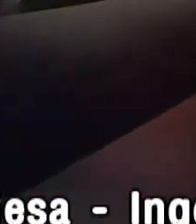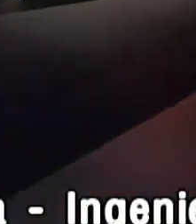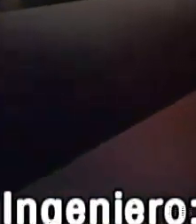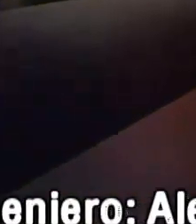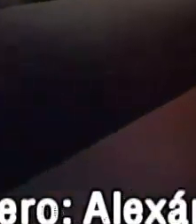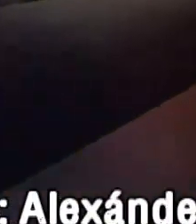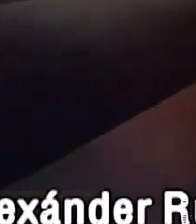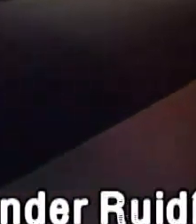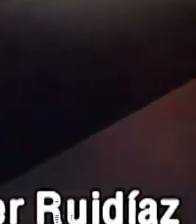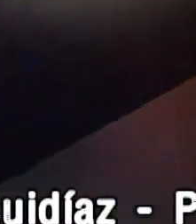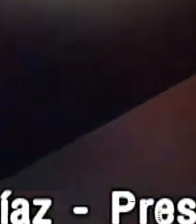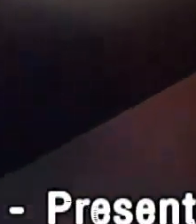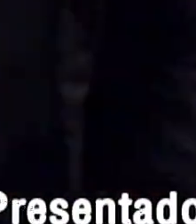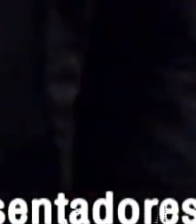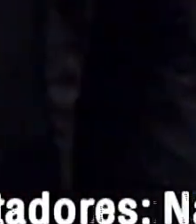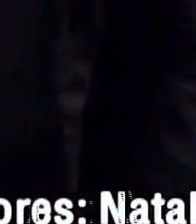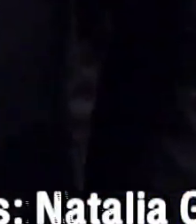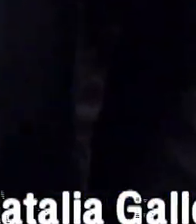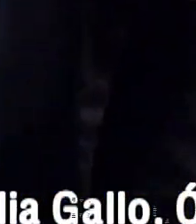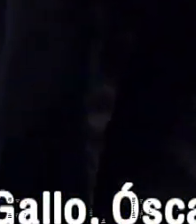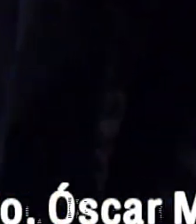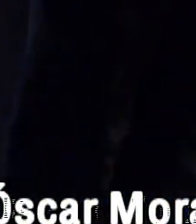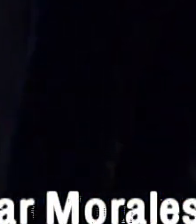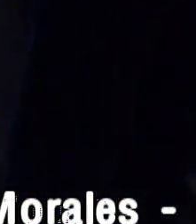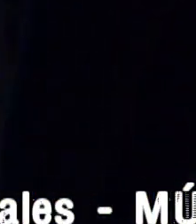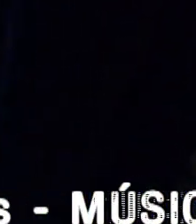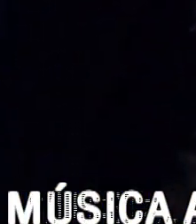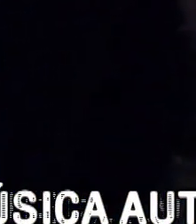Gracias por ver el video.